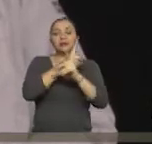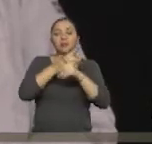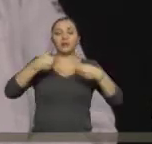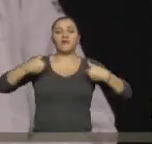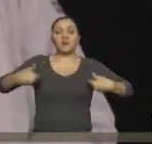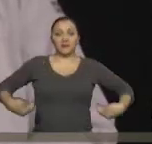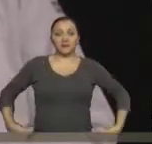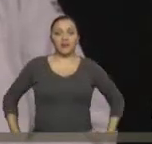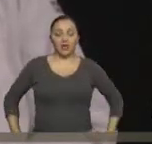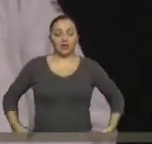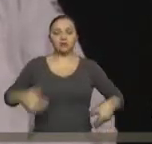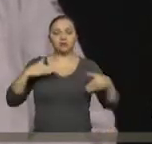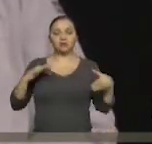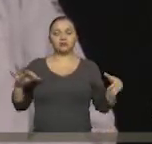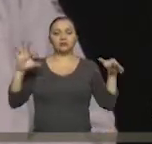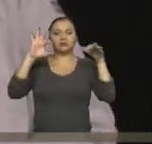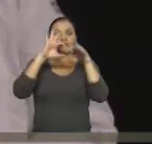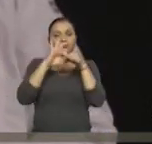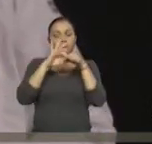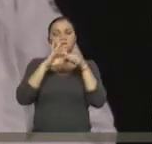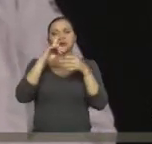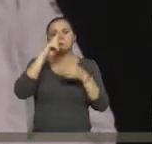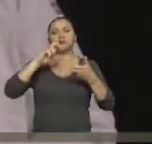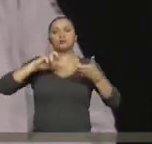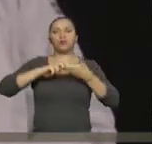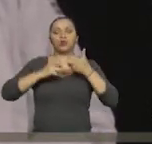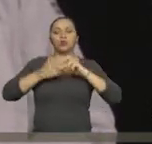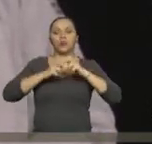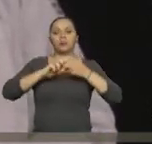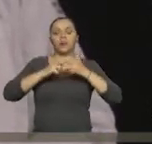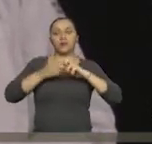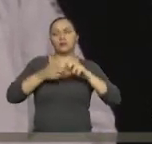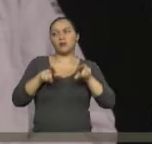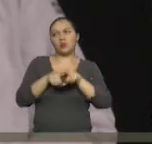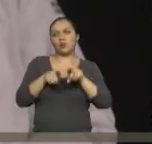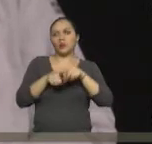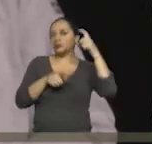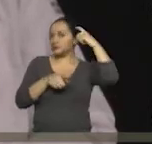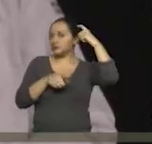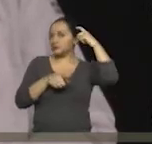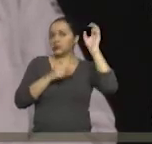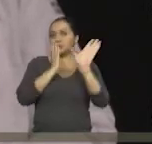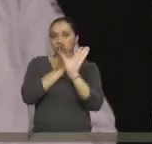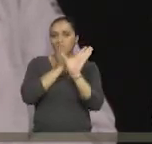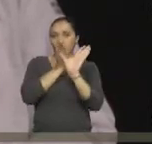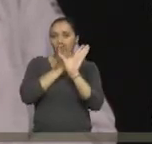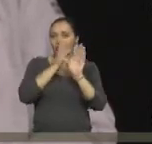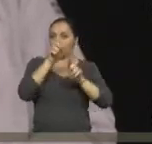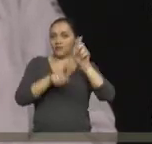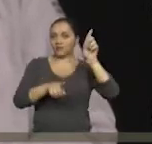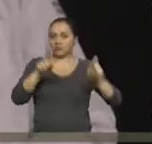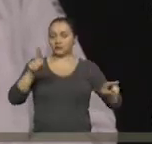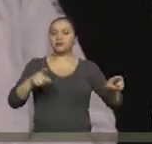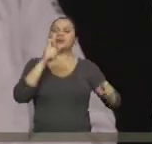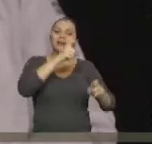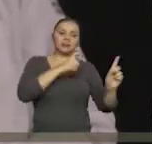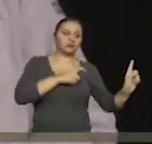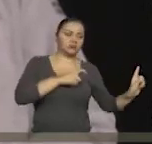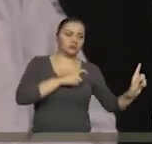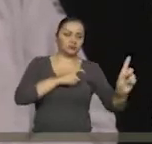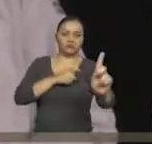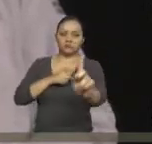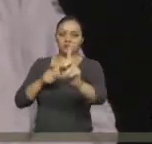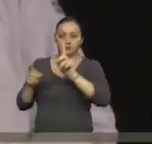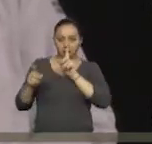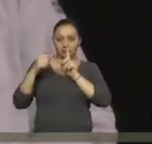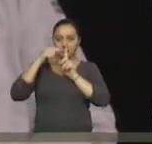casi siempre conllevan a problemas realmente psicológicos en esa situación. Entonces, pasan por donde